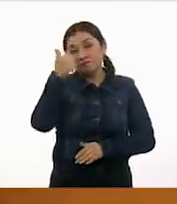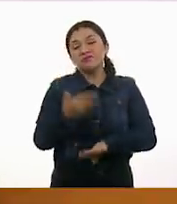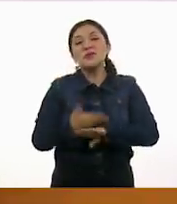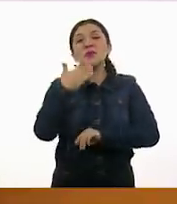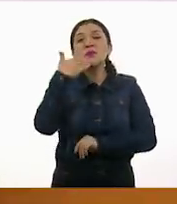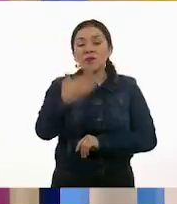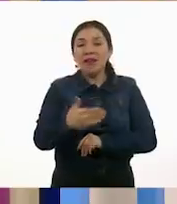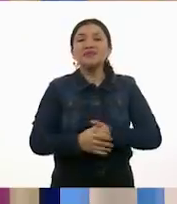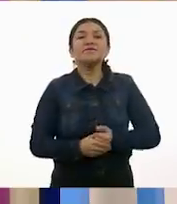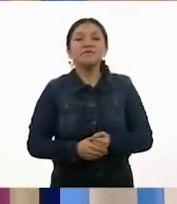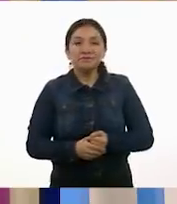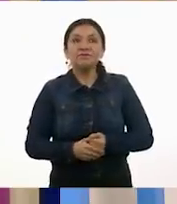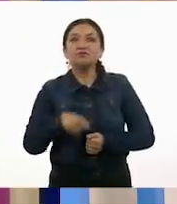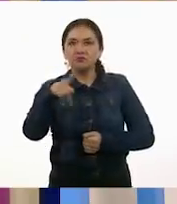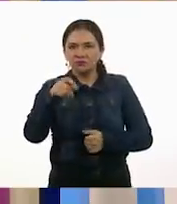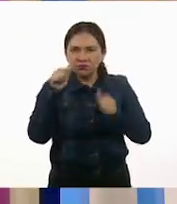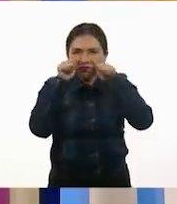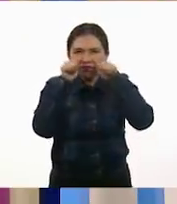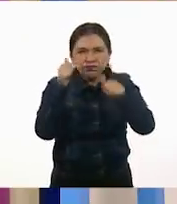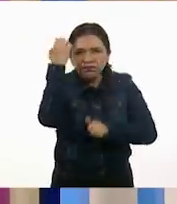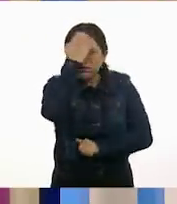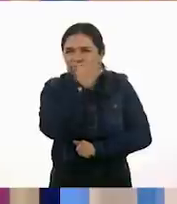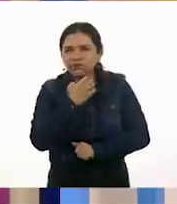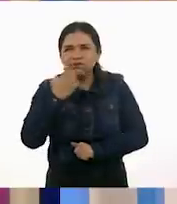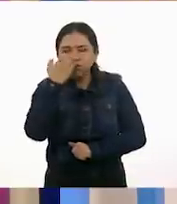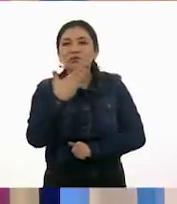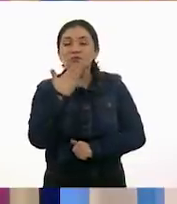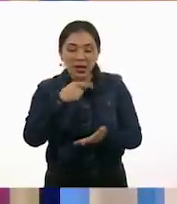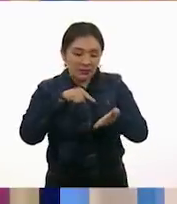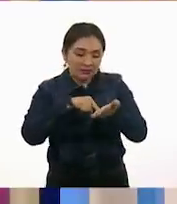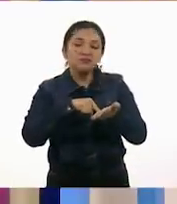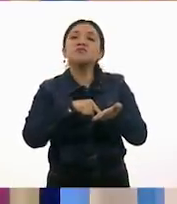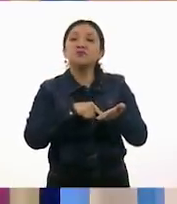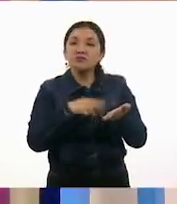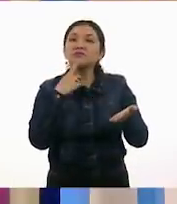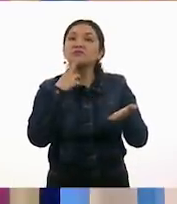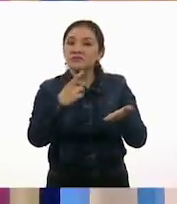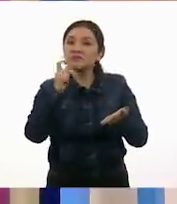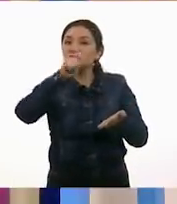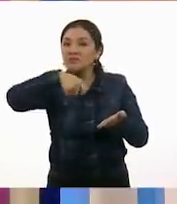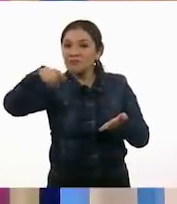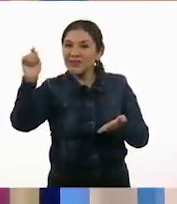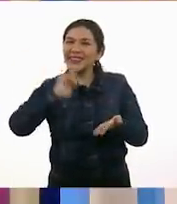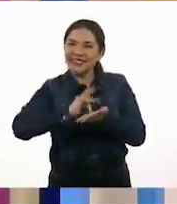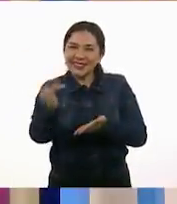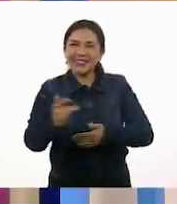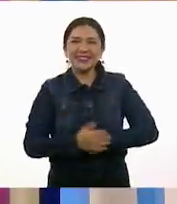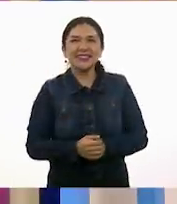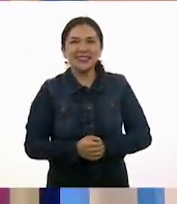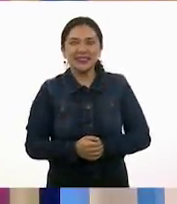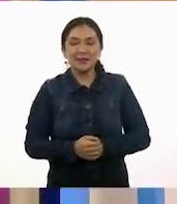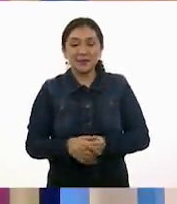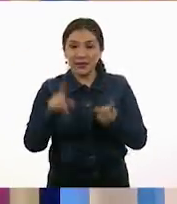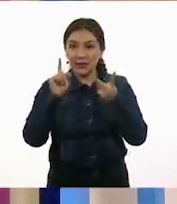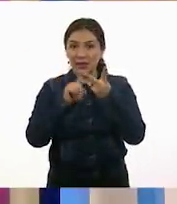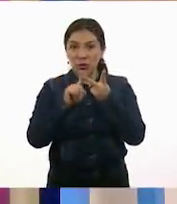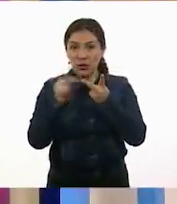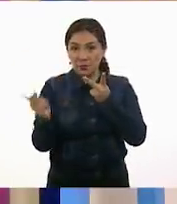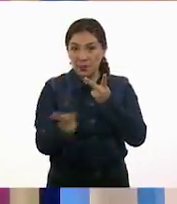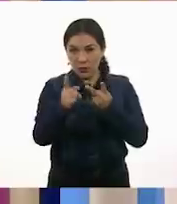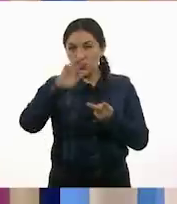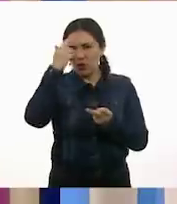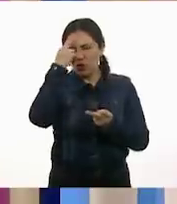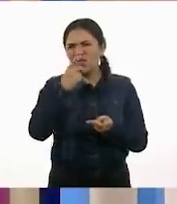Muy bien, Elena. Fuiste muy observadora y tu respuesta estuvo muy bien. Muchas gracias. Segunda pregunta,